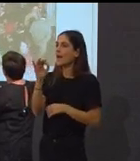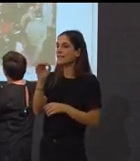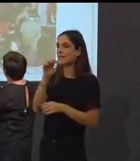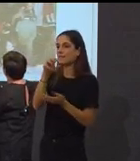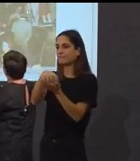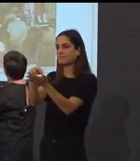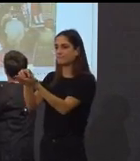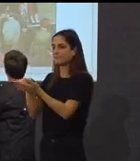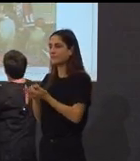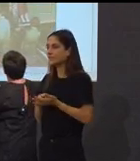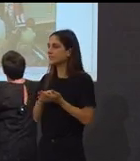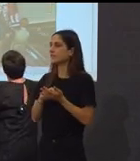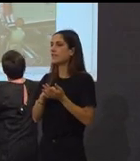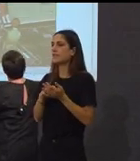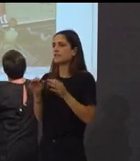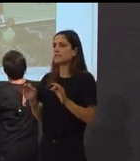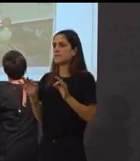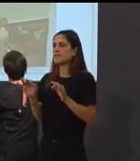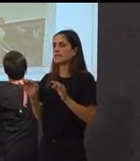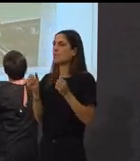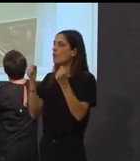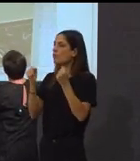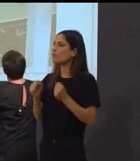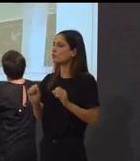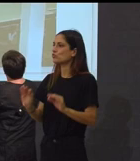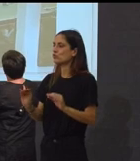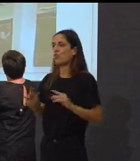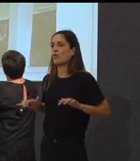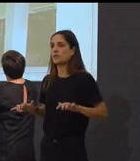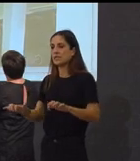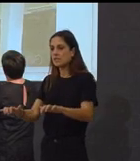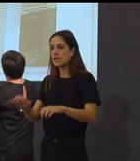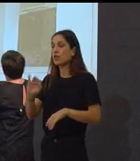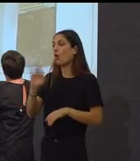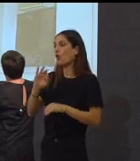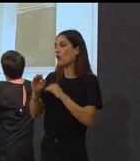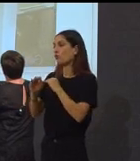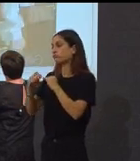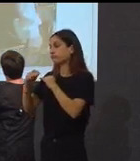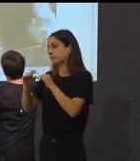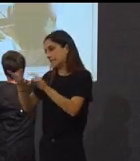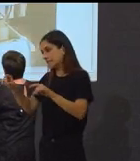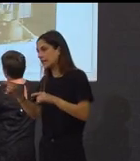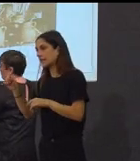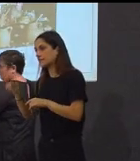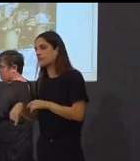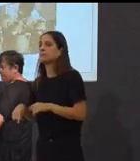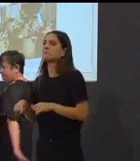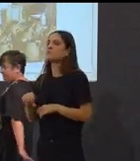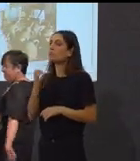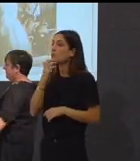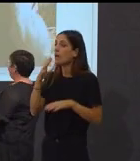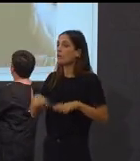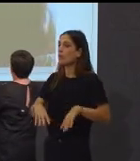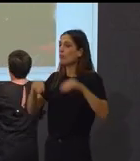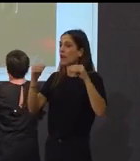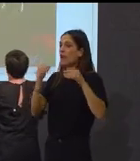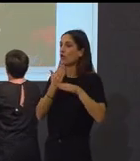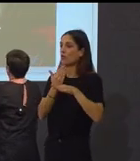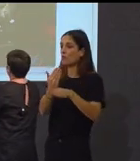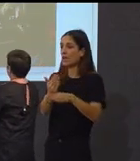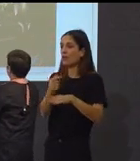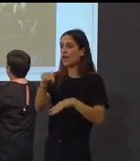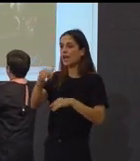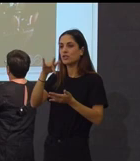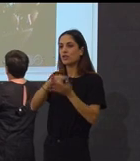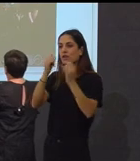preparar suculentos platos sea del mar sea de tierra firme. Así, por ejemplo, en el Parador de Bayona se celebrou unha cena medieval